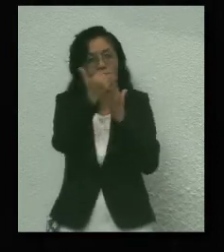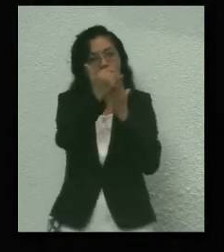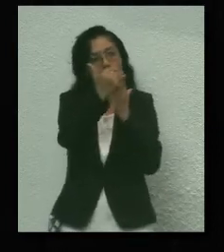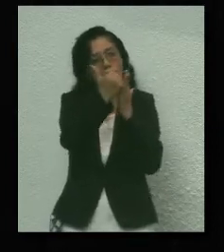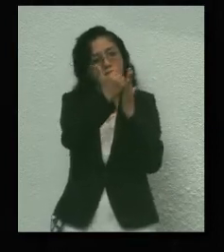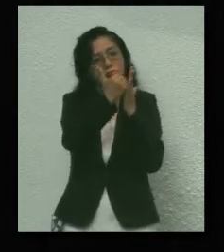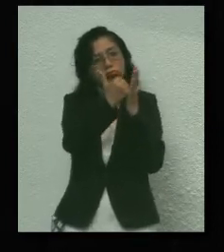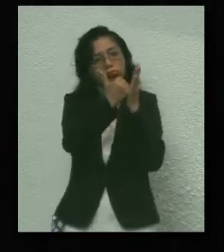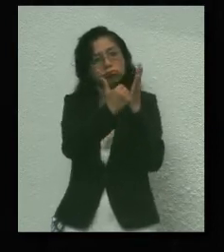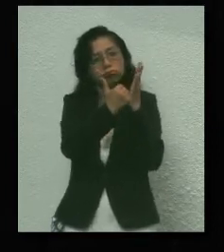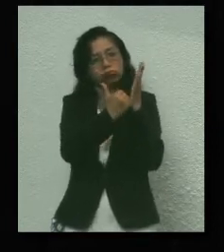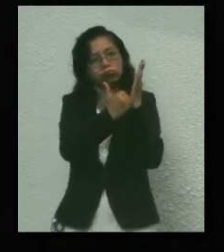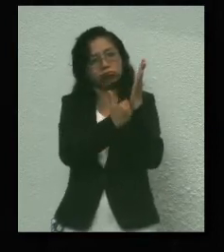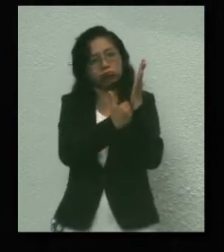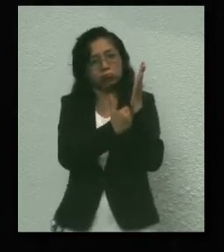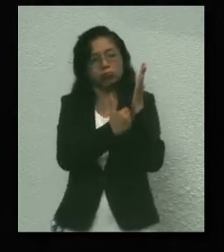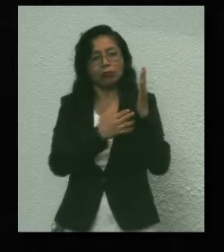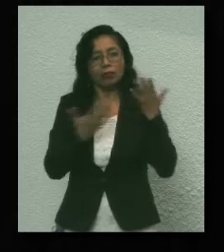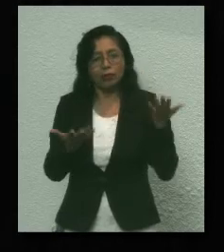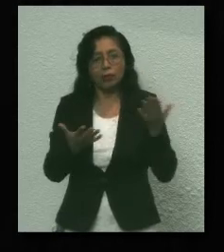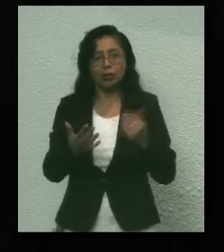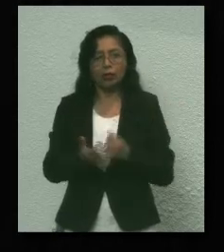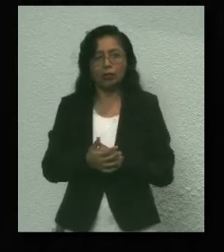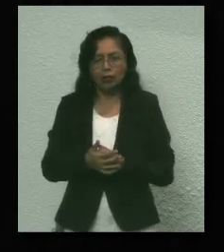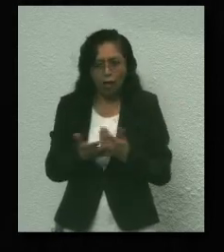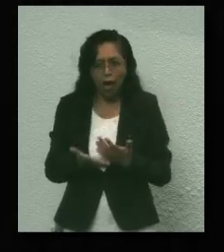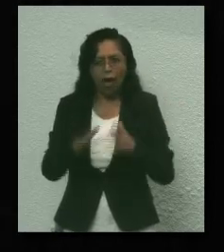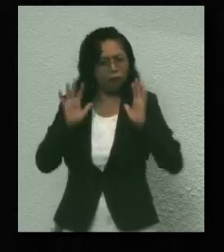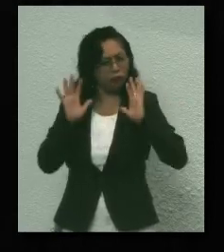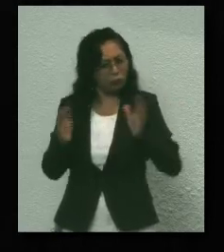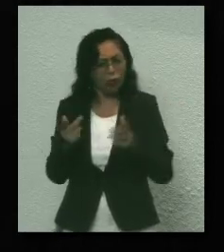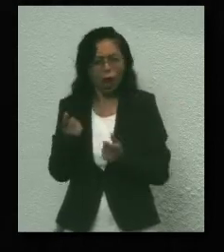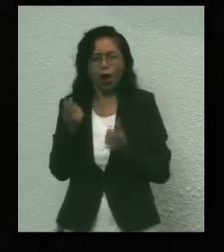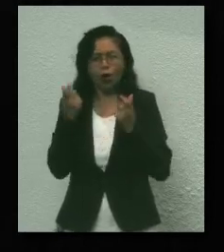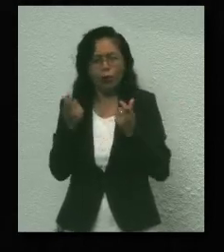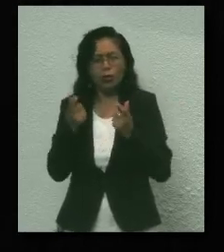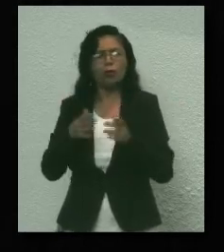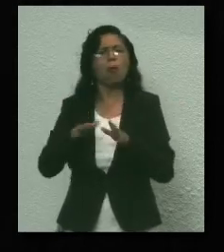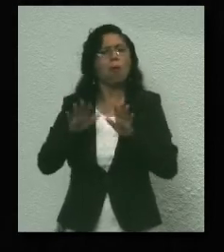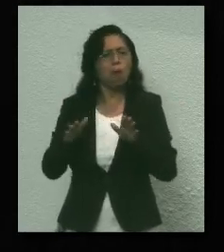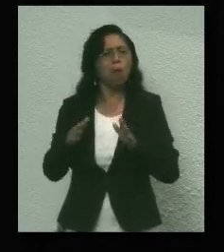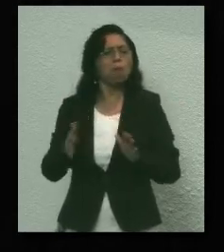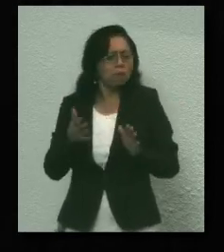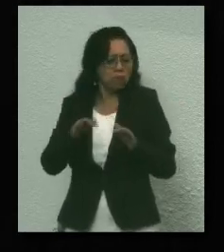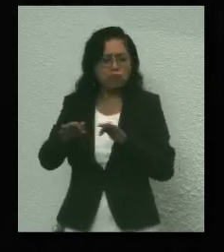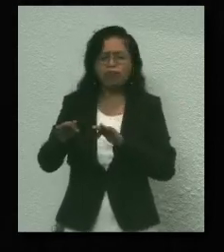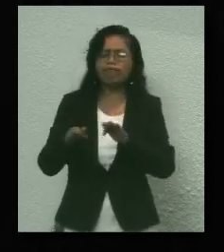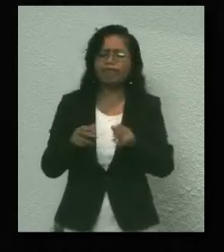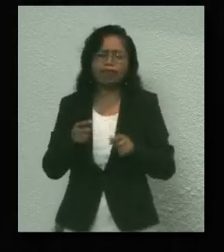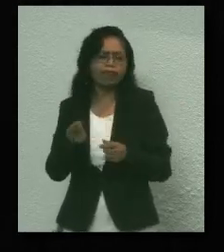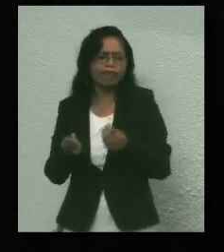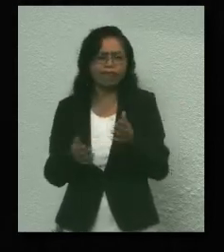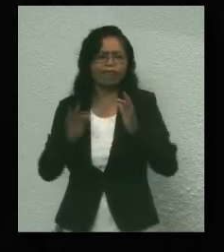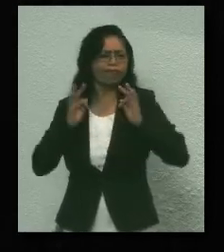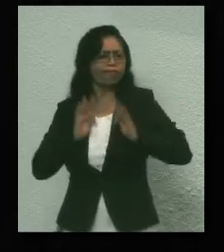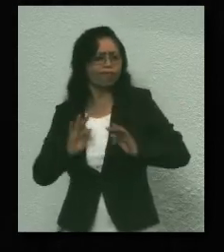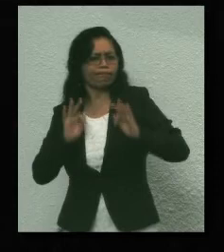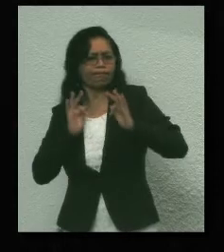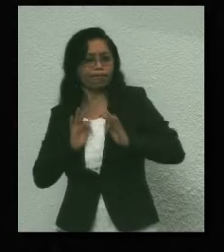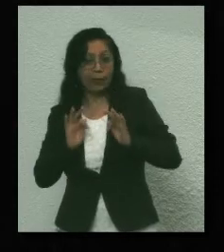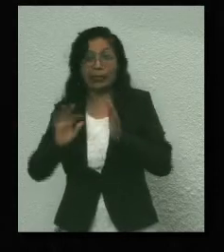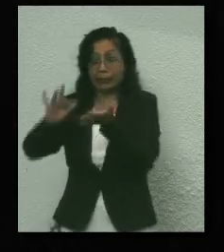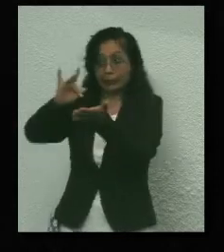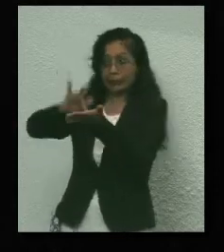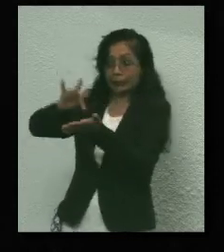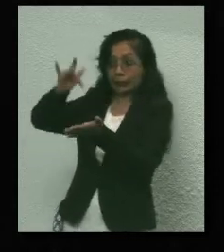un 20.2%, traduciéndose a una estabilidad en finanzas públicas del Estado. En el grupo del PRD, reconocemos que gracias